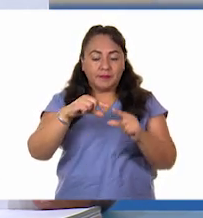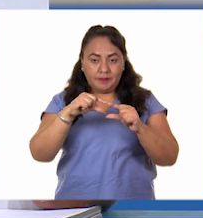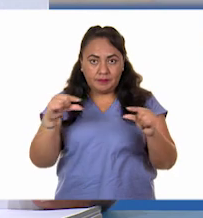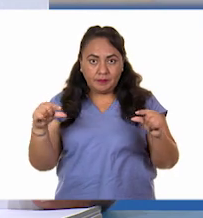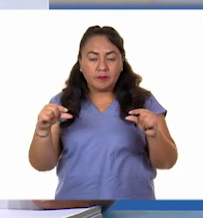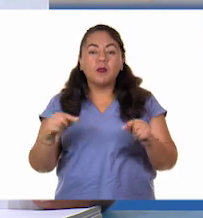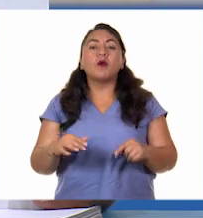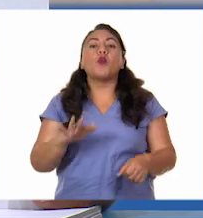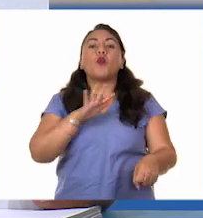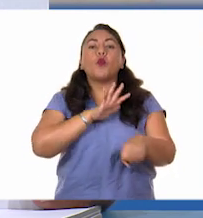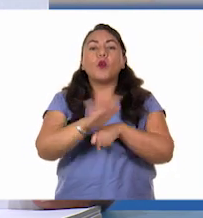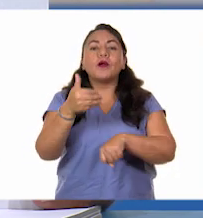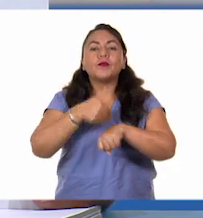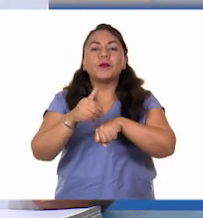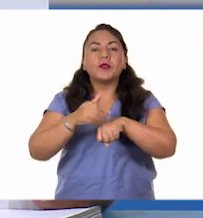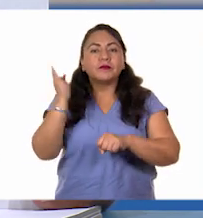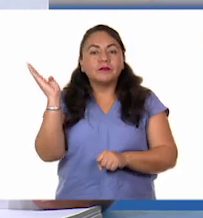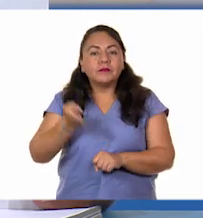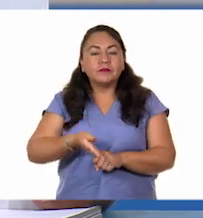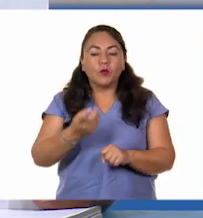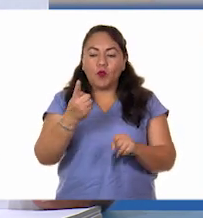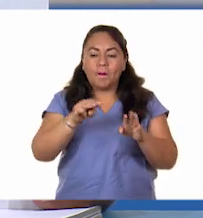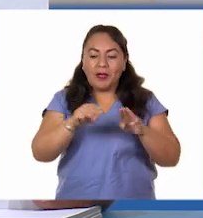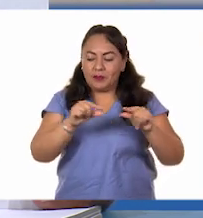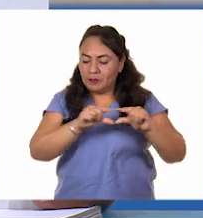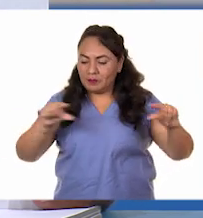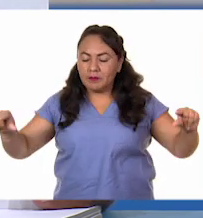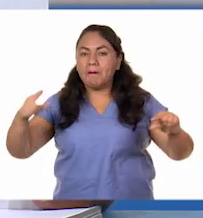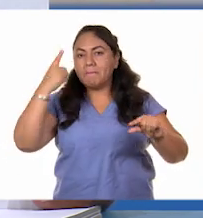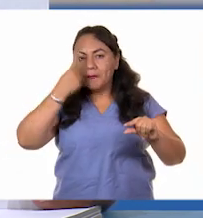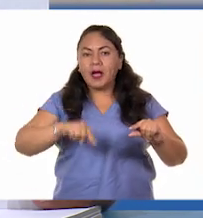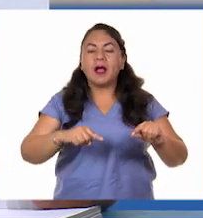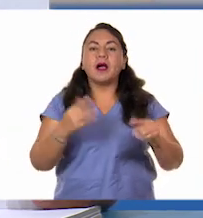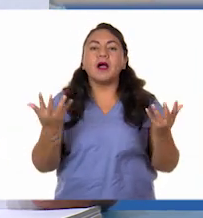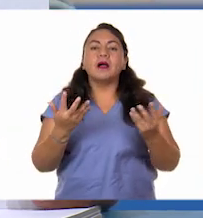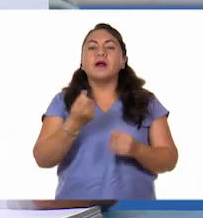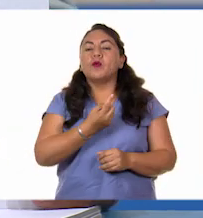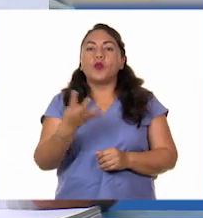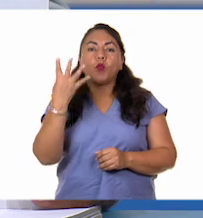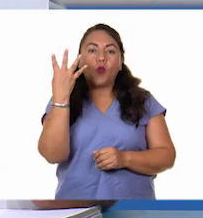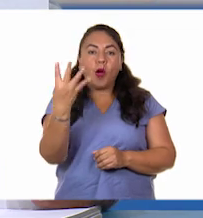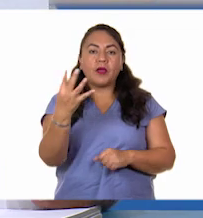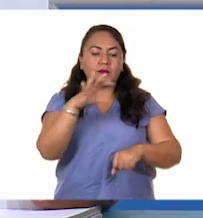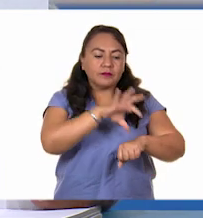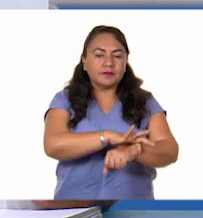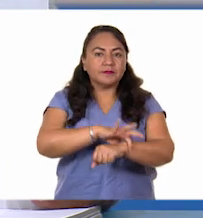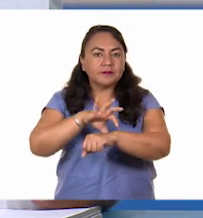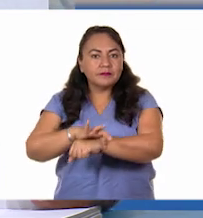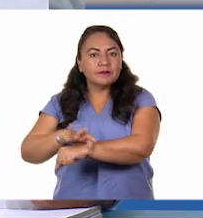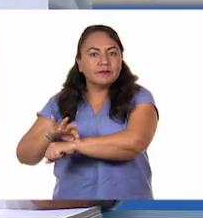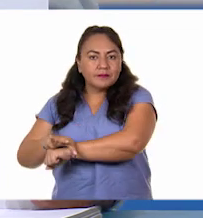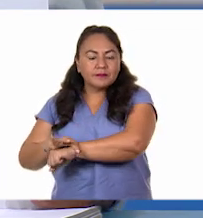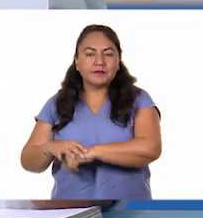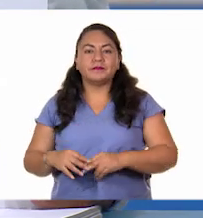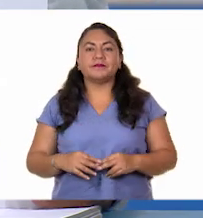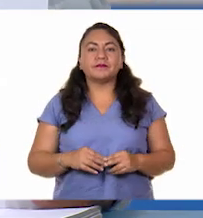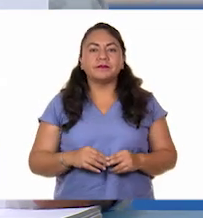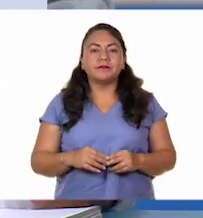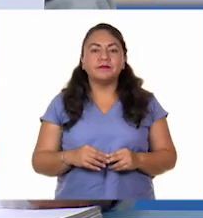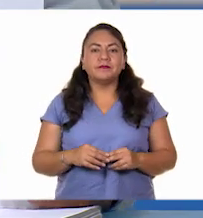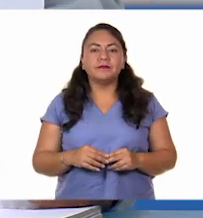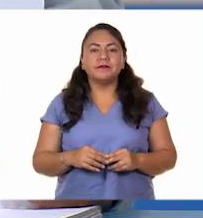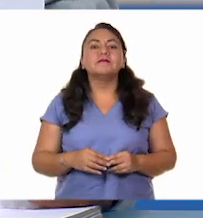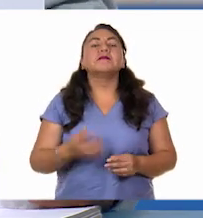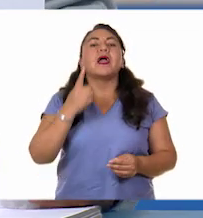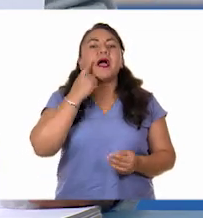¿qué fracción del metro se requiere para hacer cuatro pulseras? A ver,